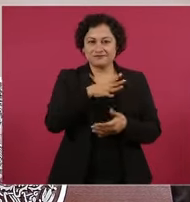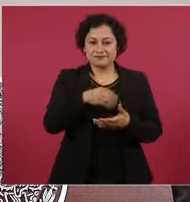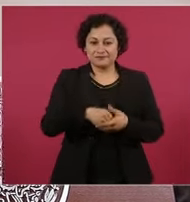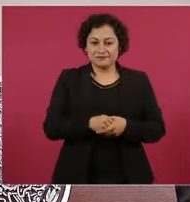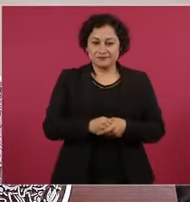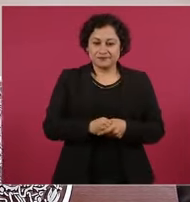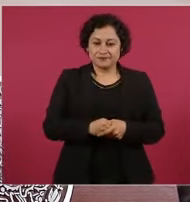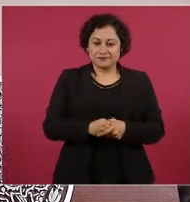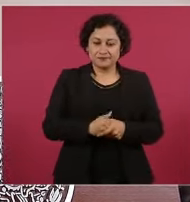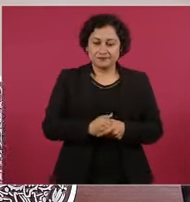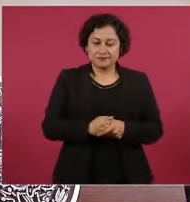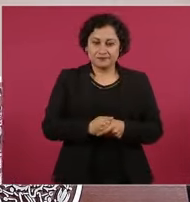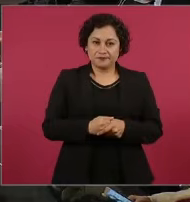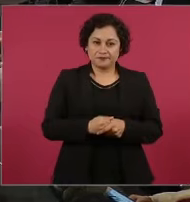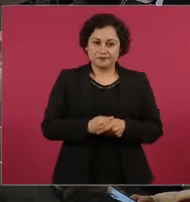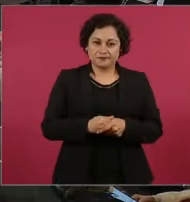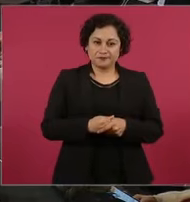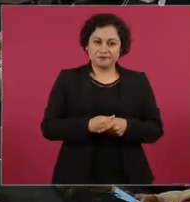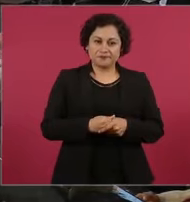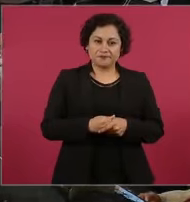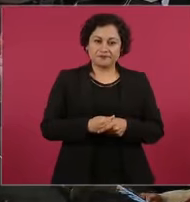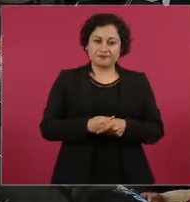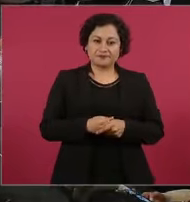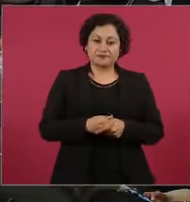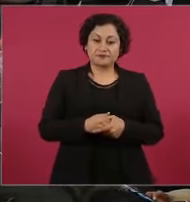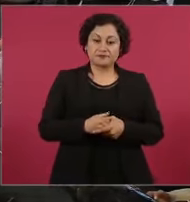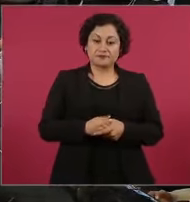a arrecian crímenes contra la política. Es cierto,